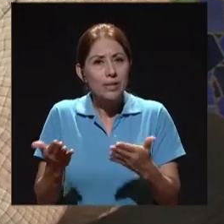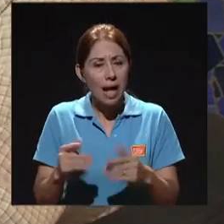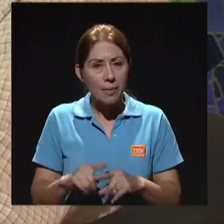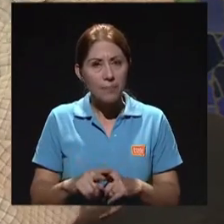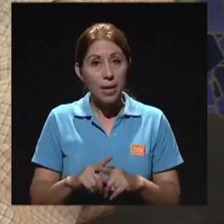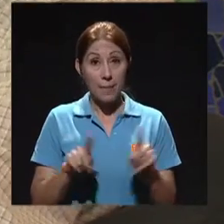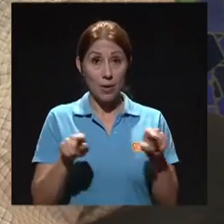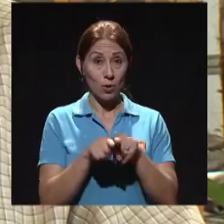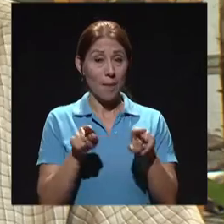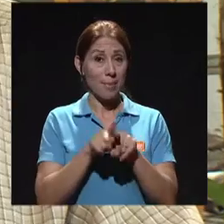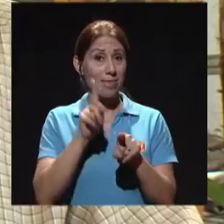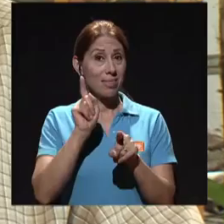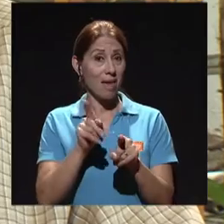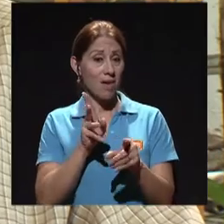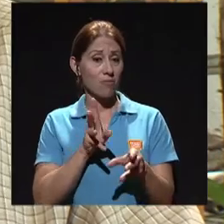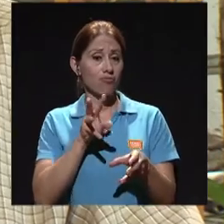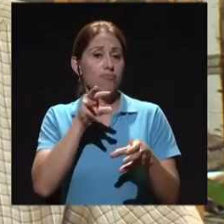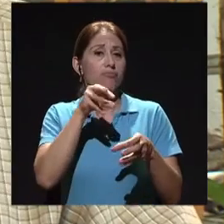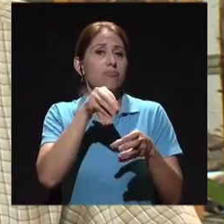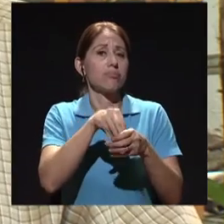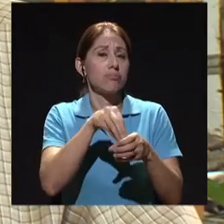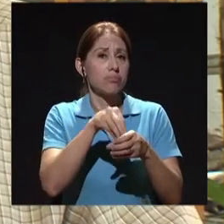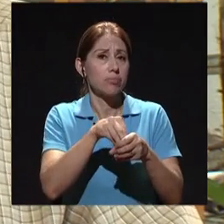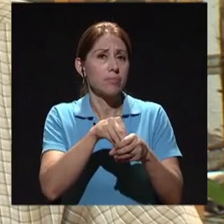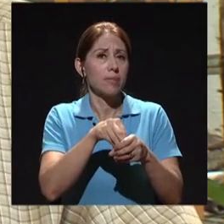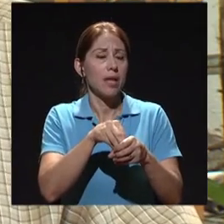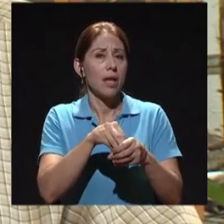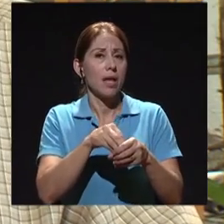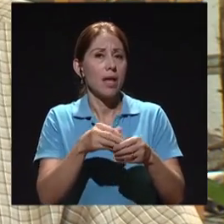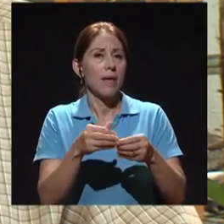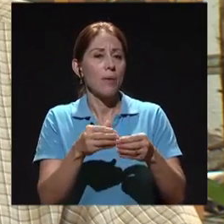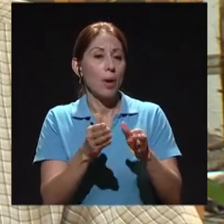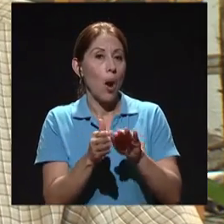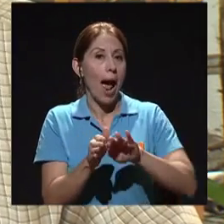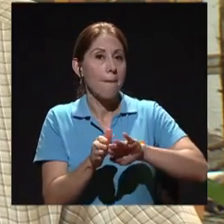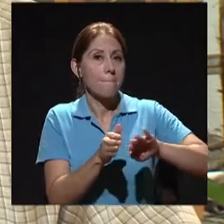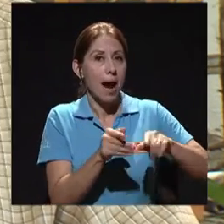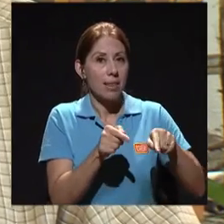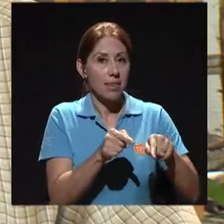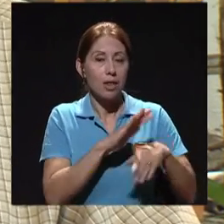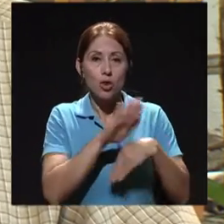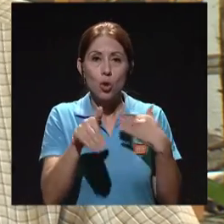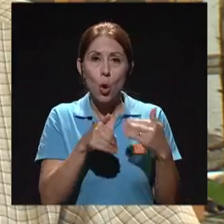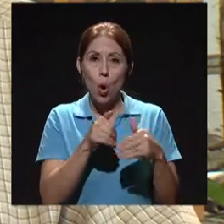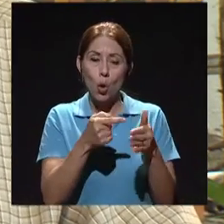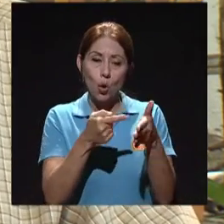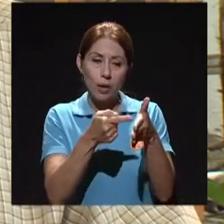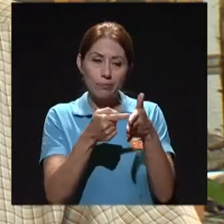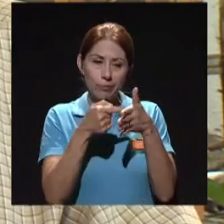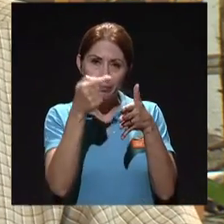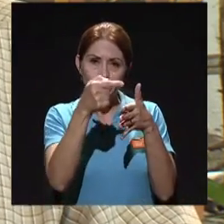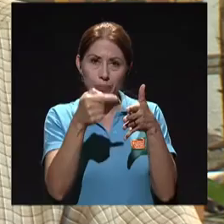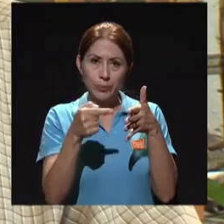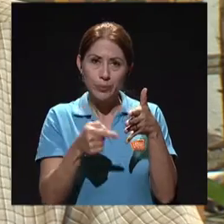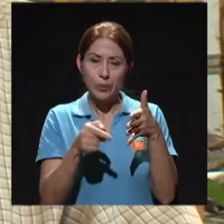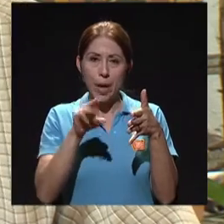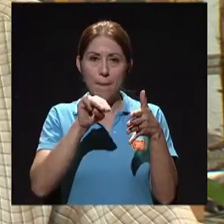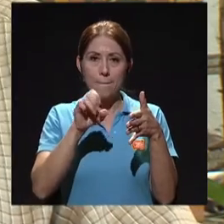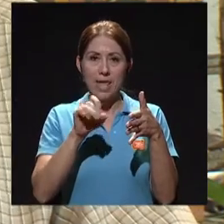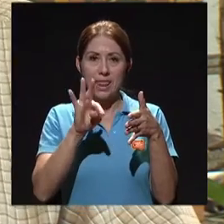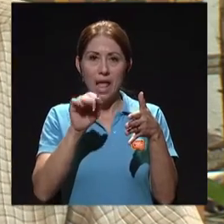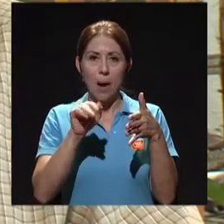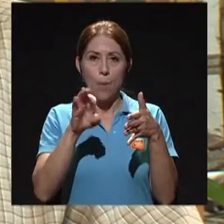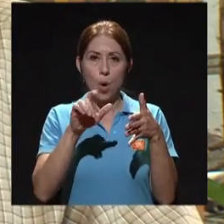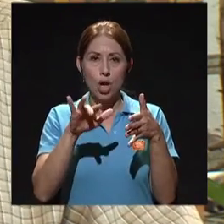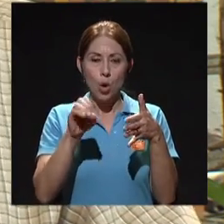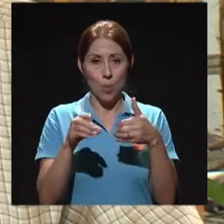aparte, todas las pruebas, por ejemplo, que tienen que ver con perfil metabólico. Entonces, cómo está la